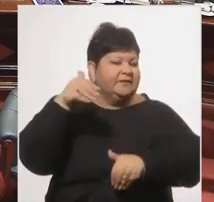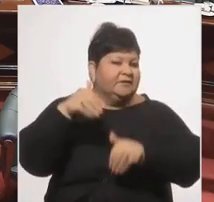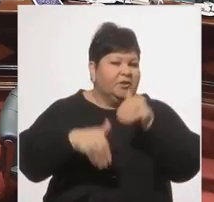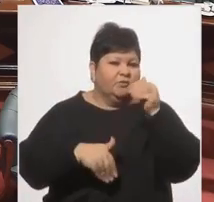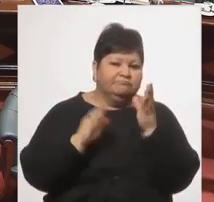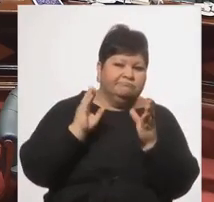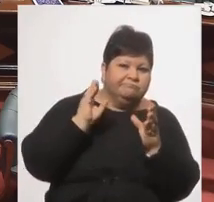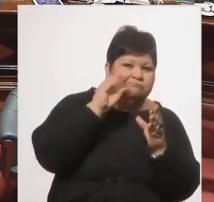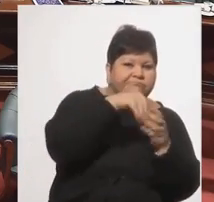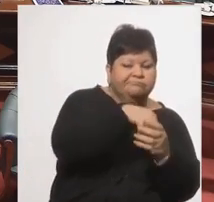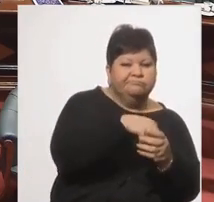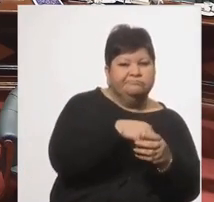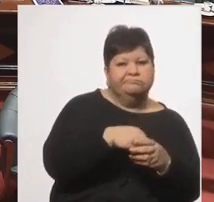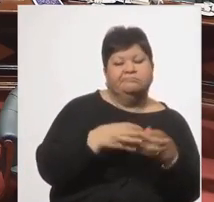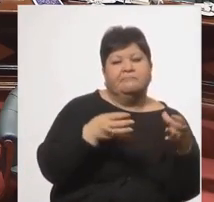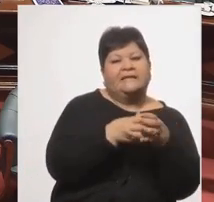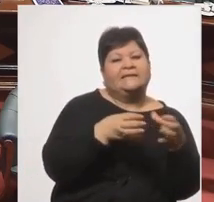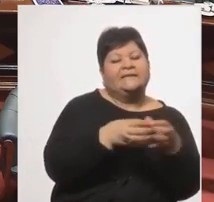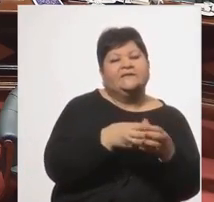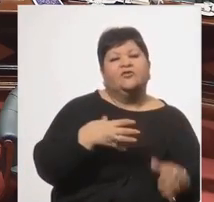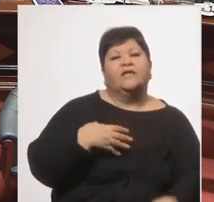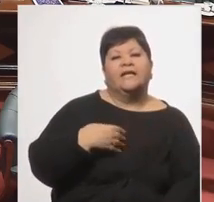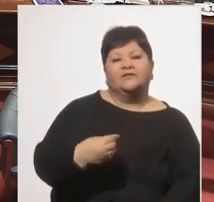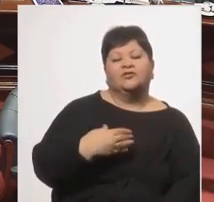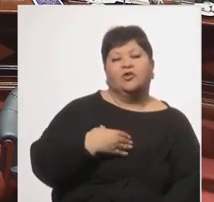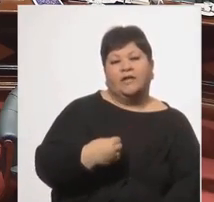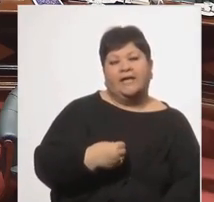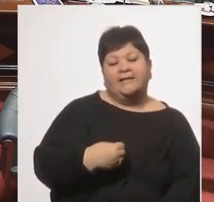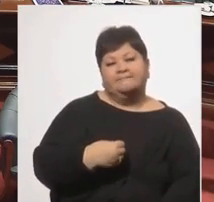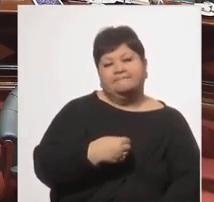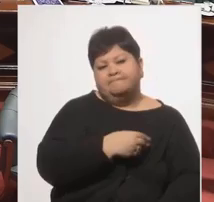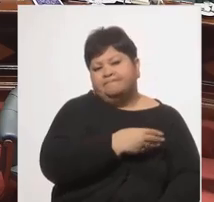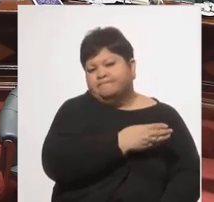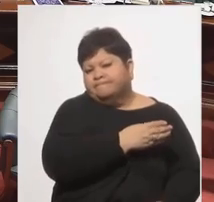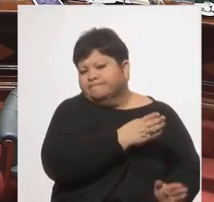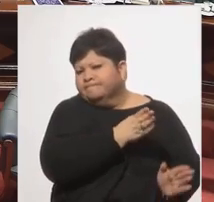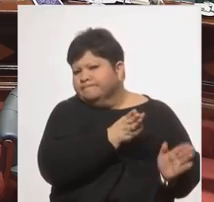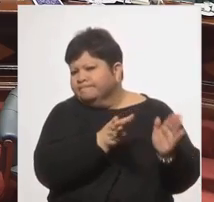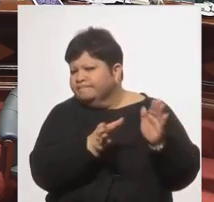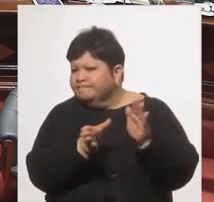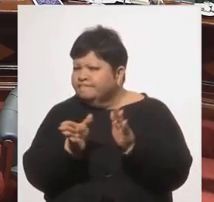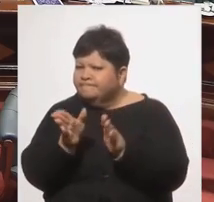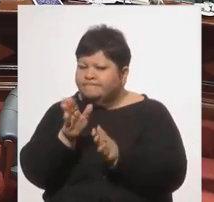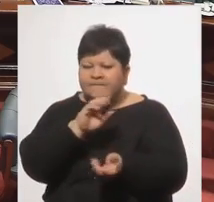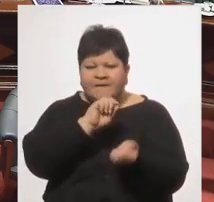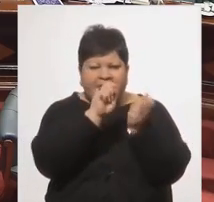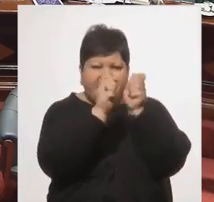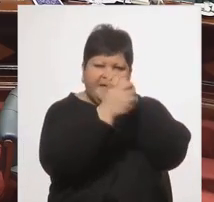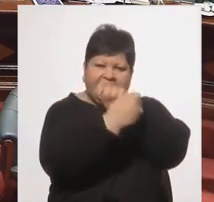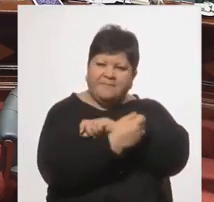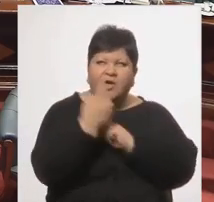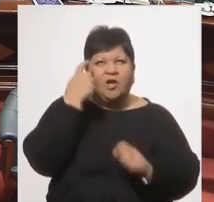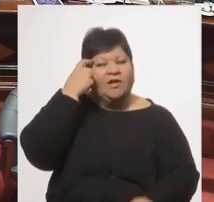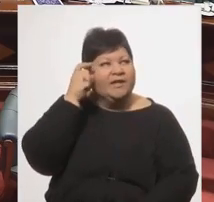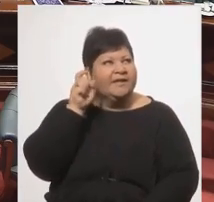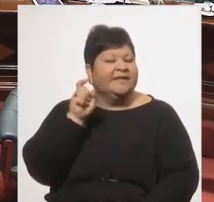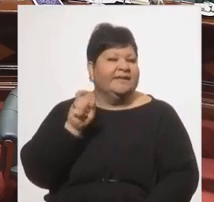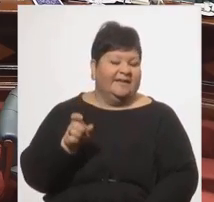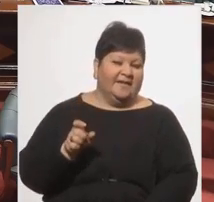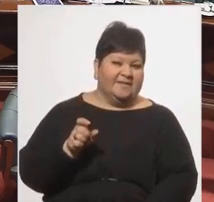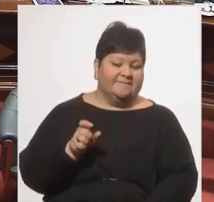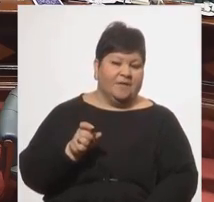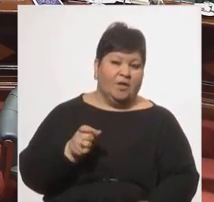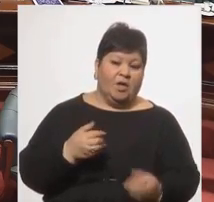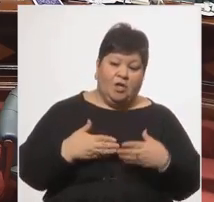temprano a las filas del Partido Nacional su derrotero fue tomando otros rumbos. Ofreció su propia vida